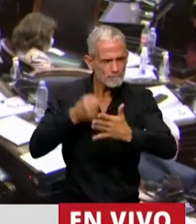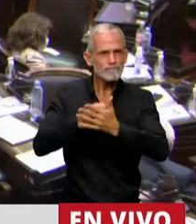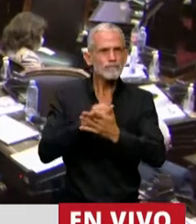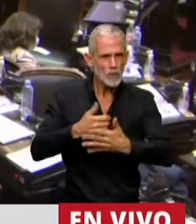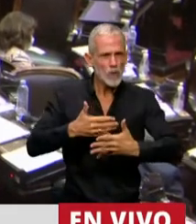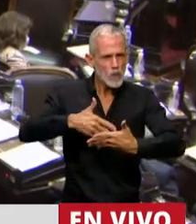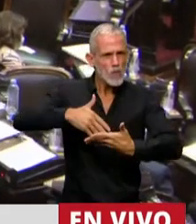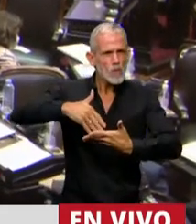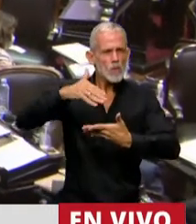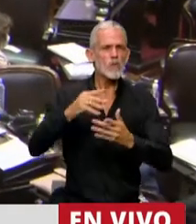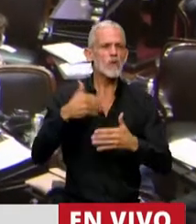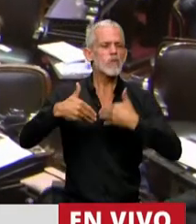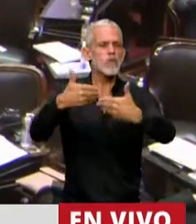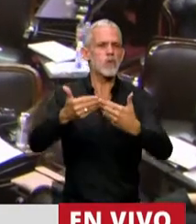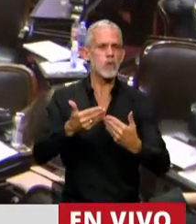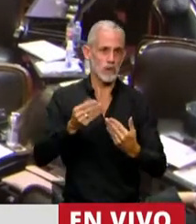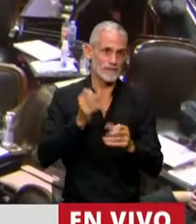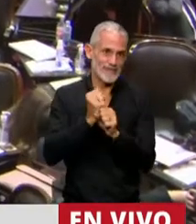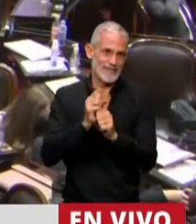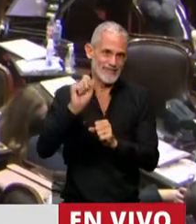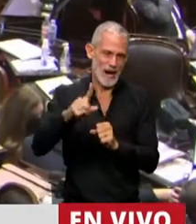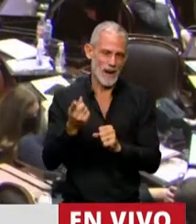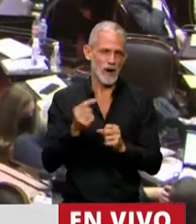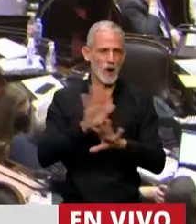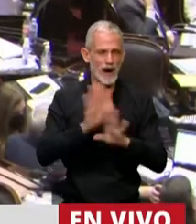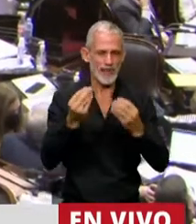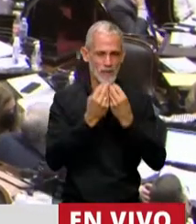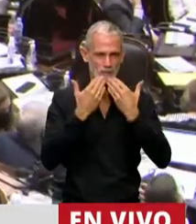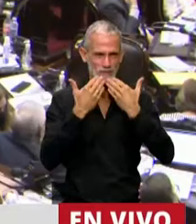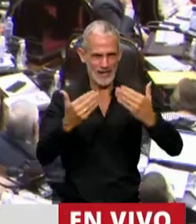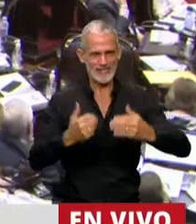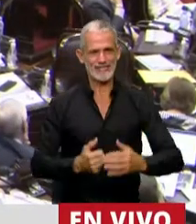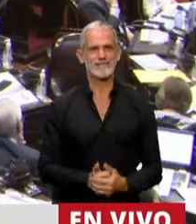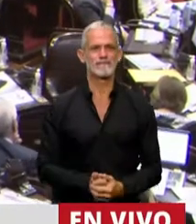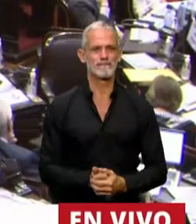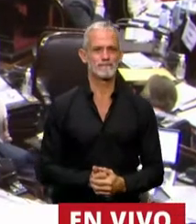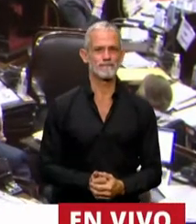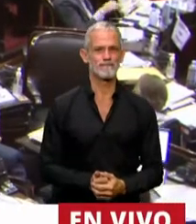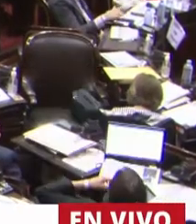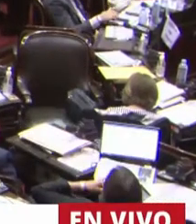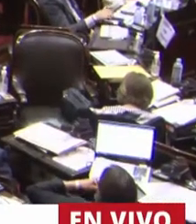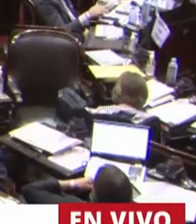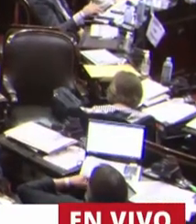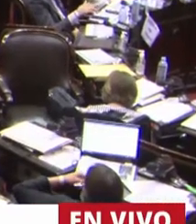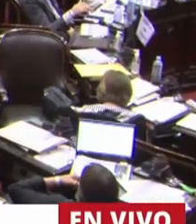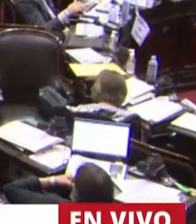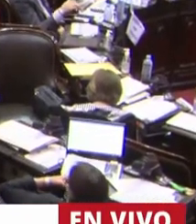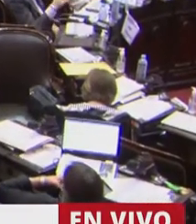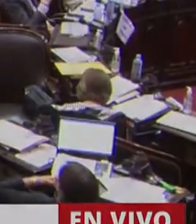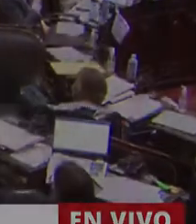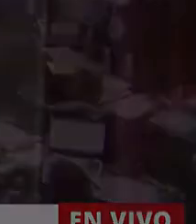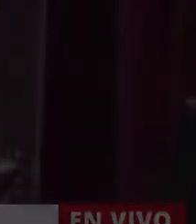crecimiento en el desarrollo de sus trayectorias. Nada más. Muchas gracias. Gracias, diputada